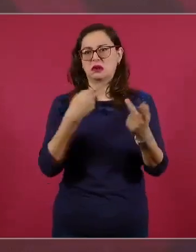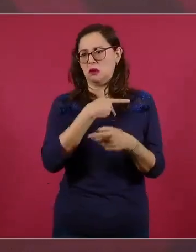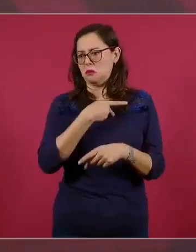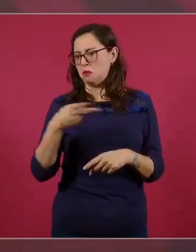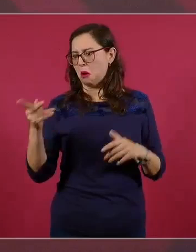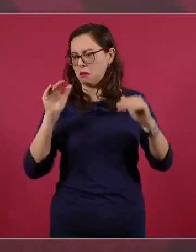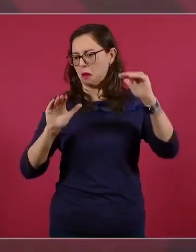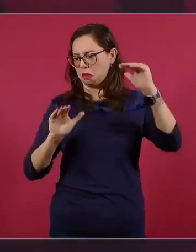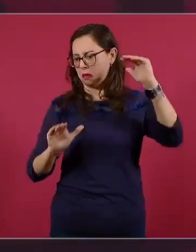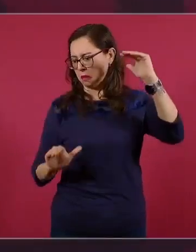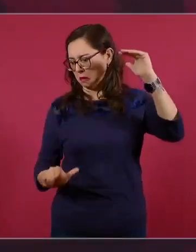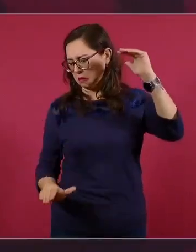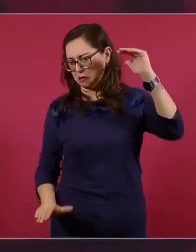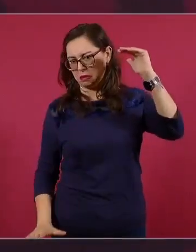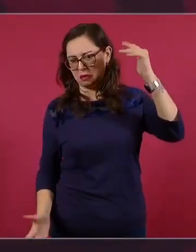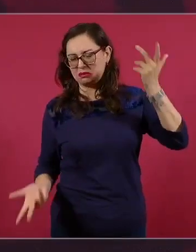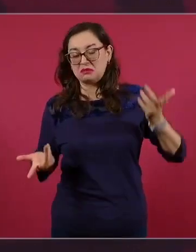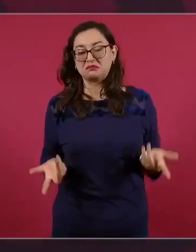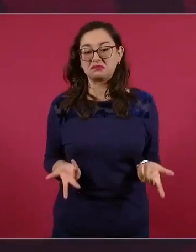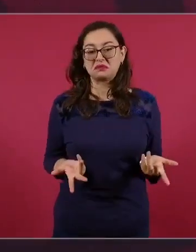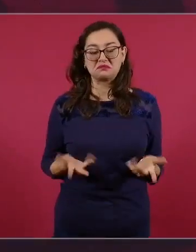la violencia,